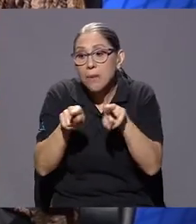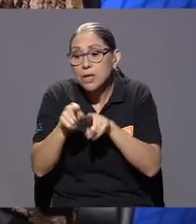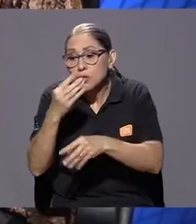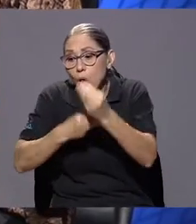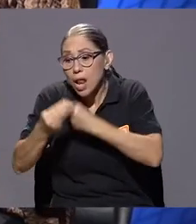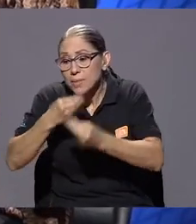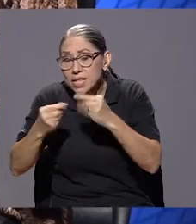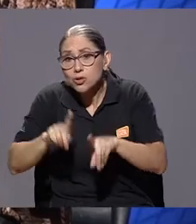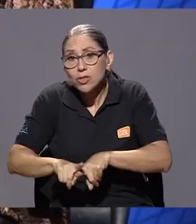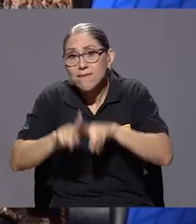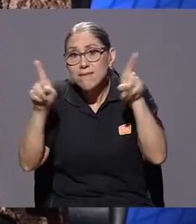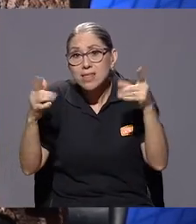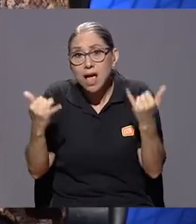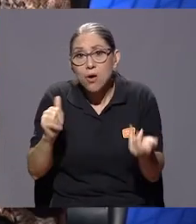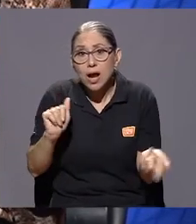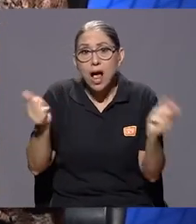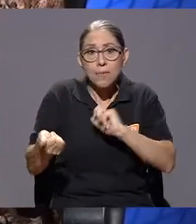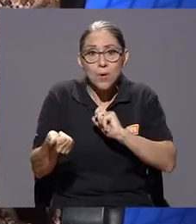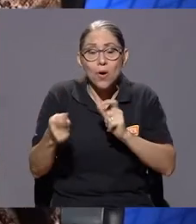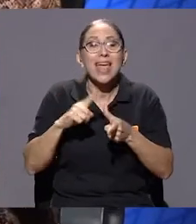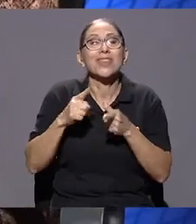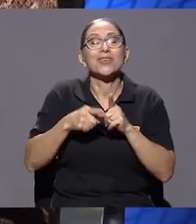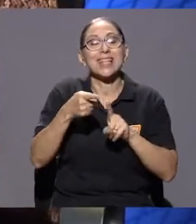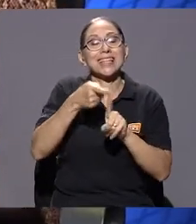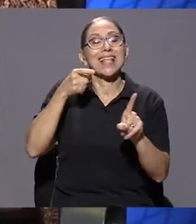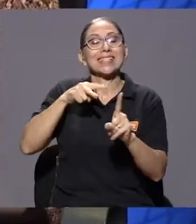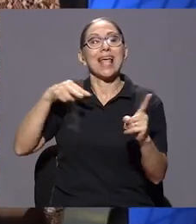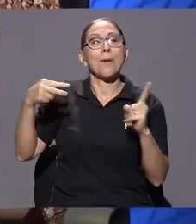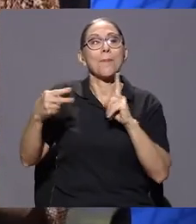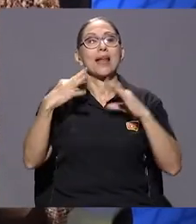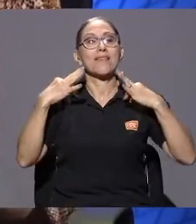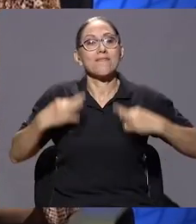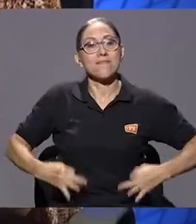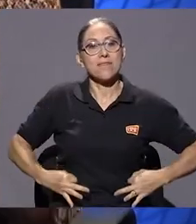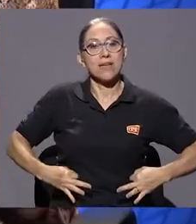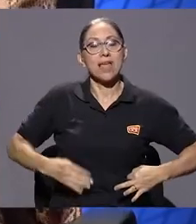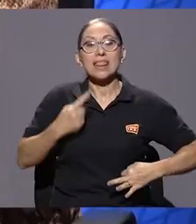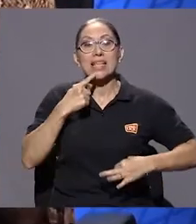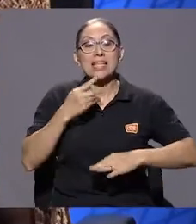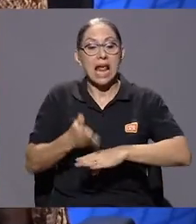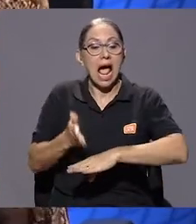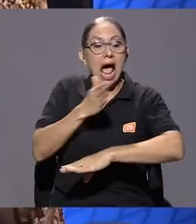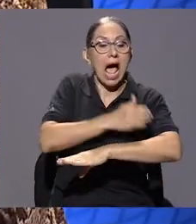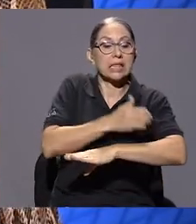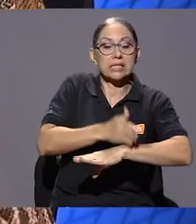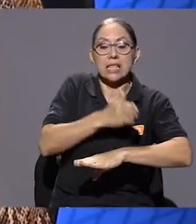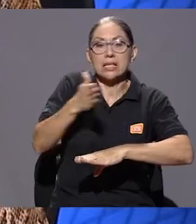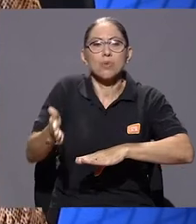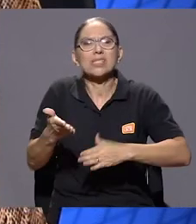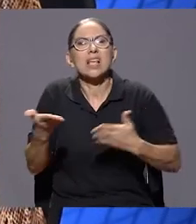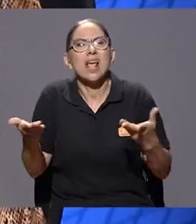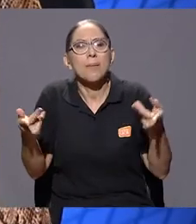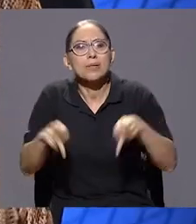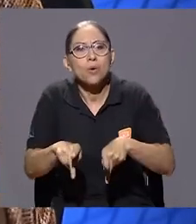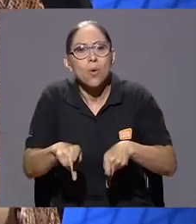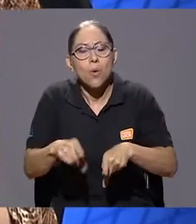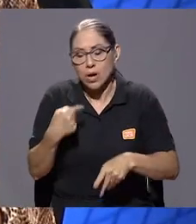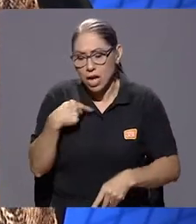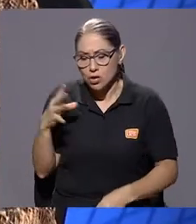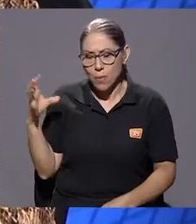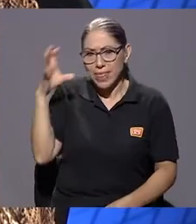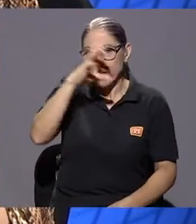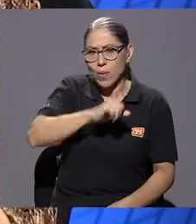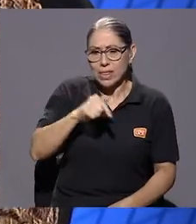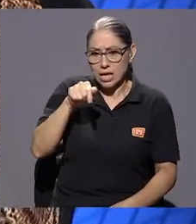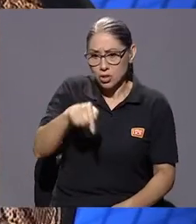parámetro desde la parte biológica es poder decir que antes y después hay, que yo pueda darme cuenta si es que yo no era así. Yo aumente un